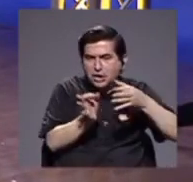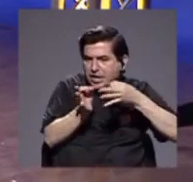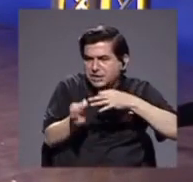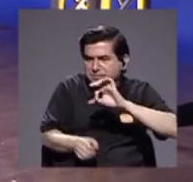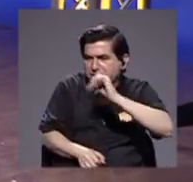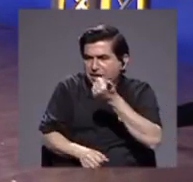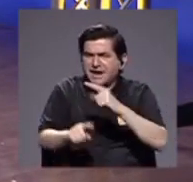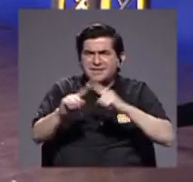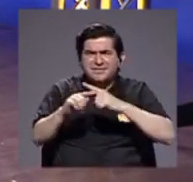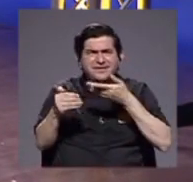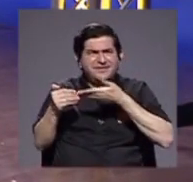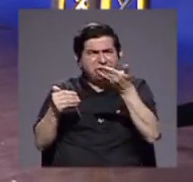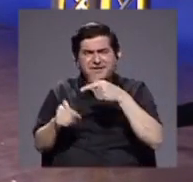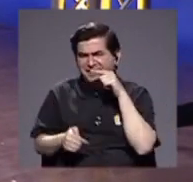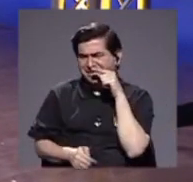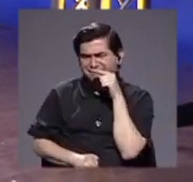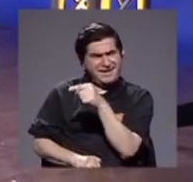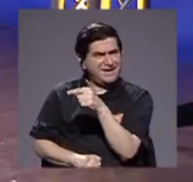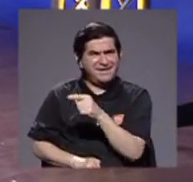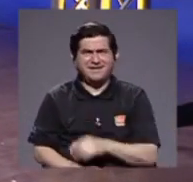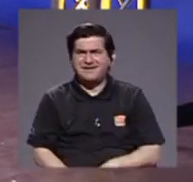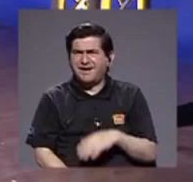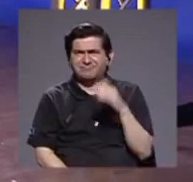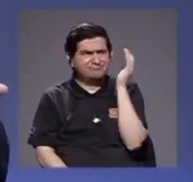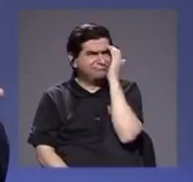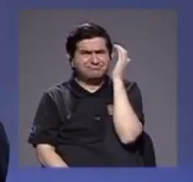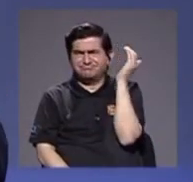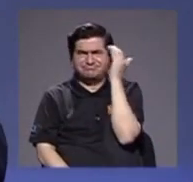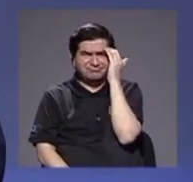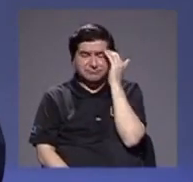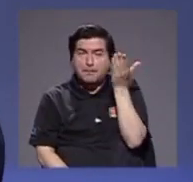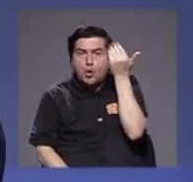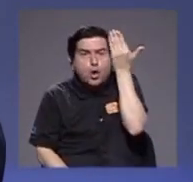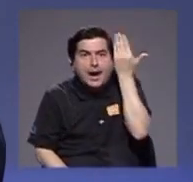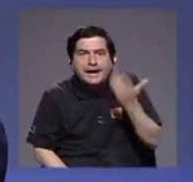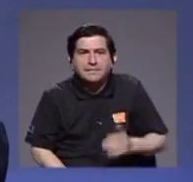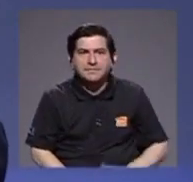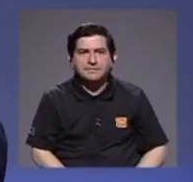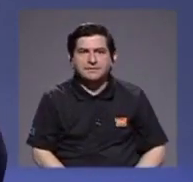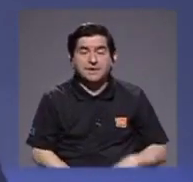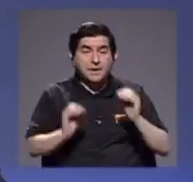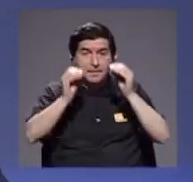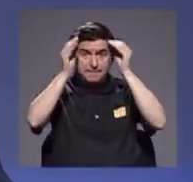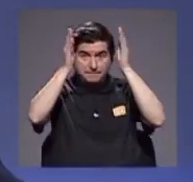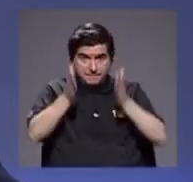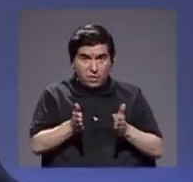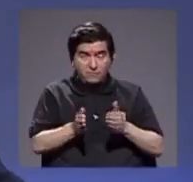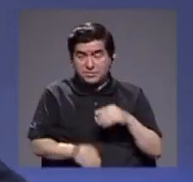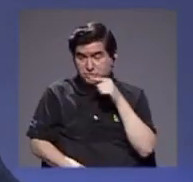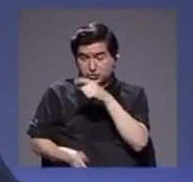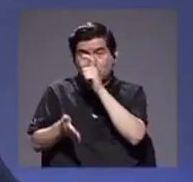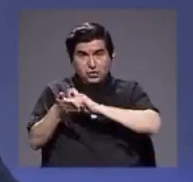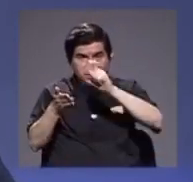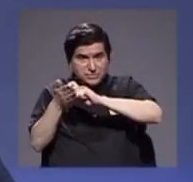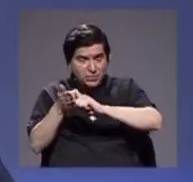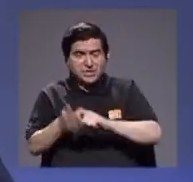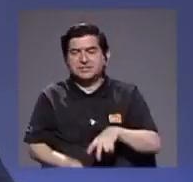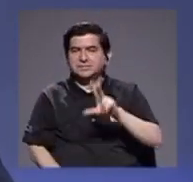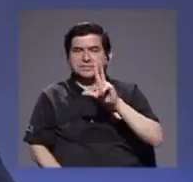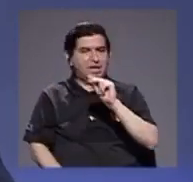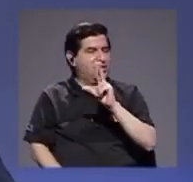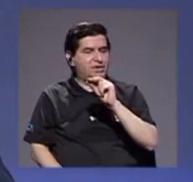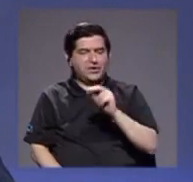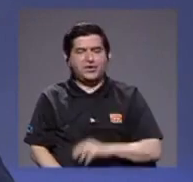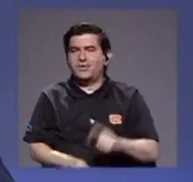una serie de cosas que la otra no conocía y por qué no conocía porque los maestros de esa escuela que no es la escuela